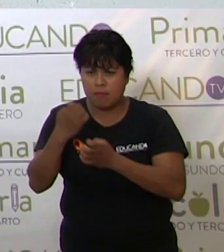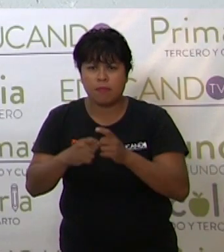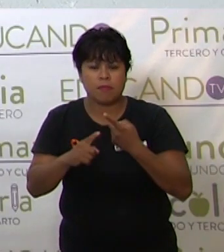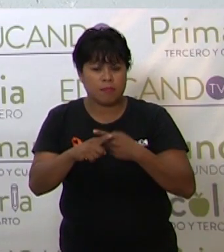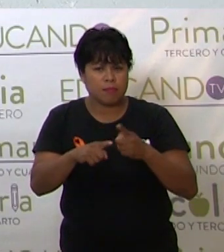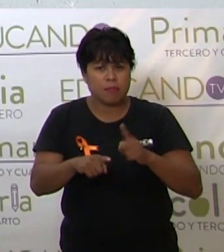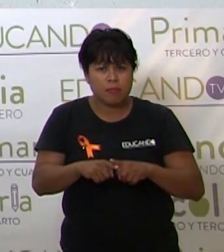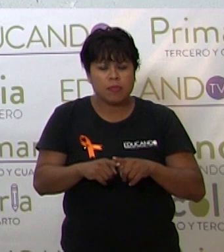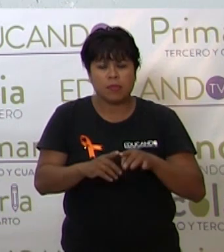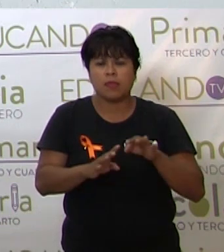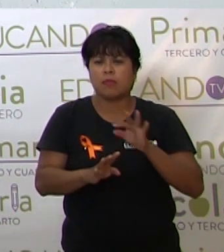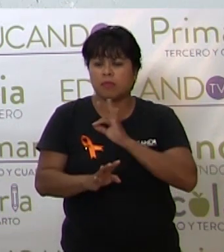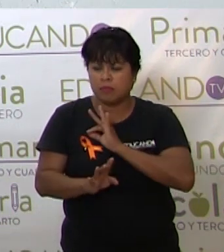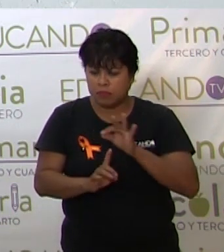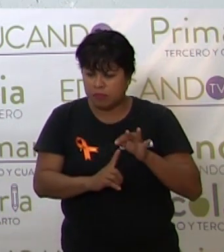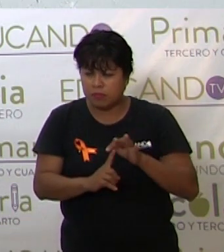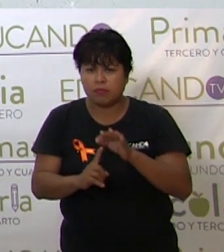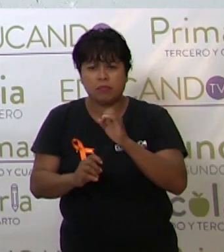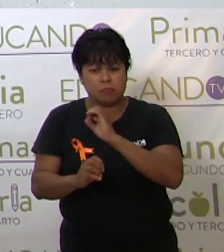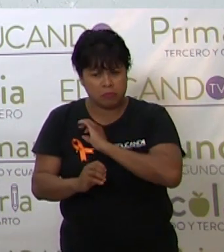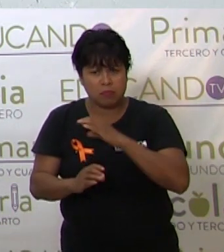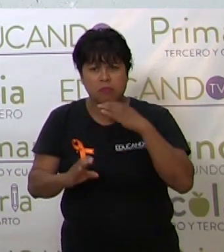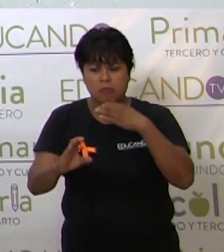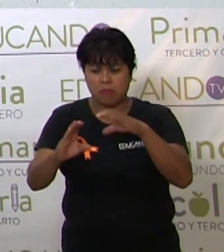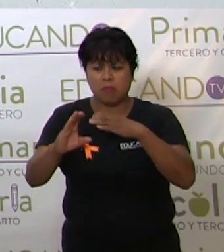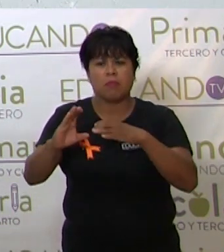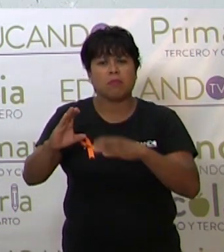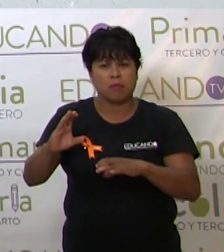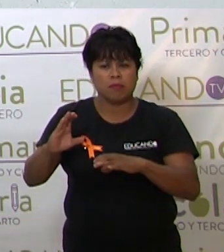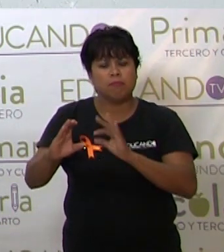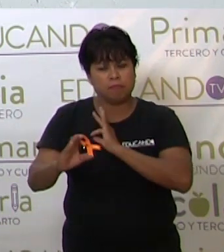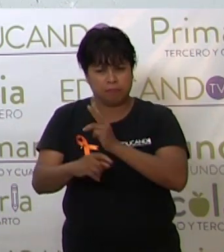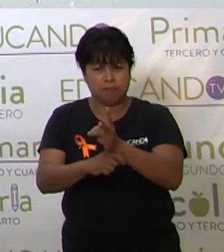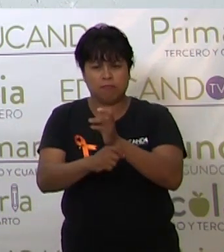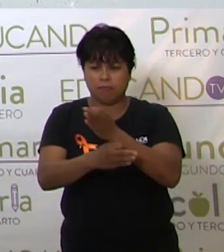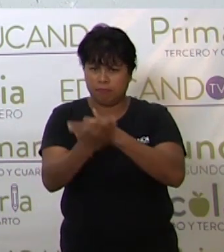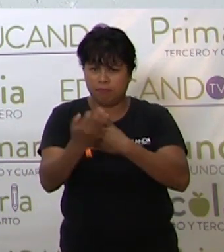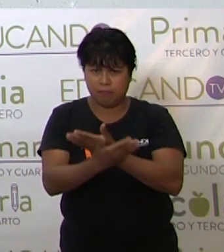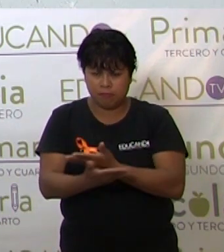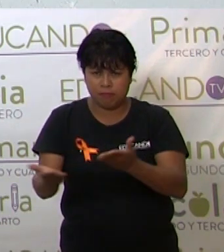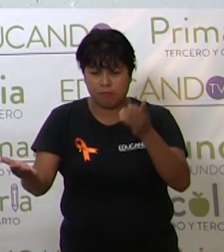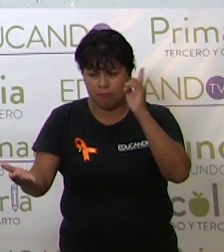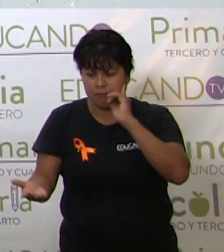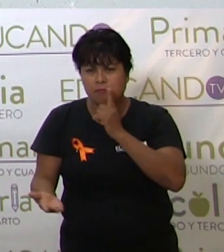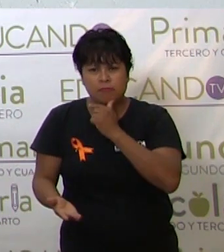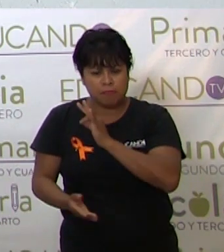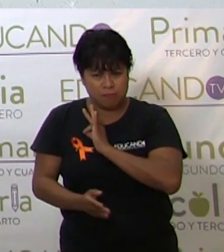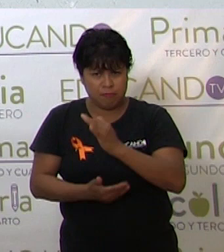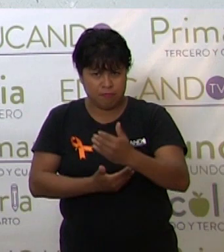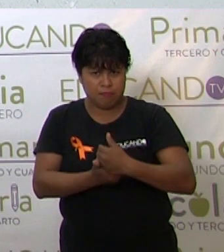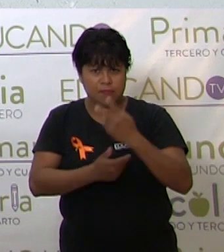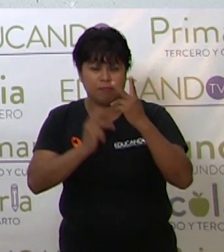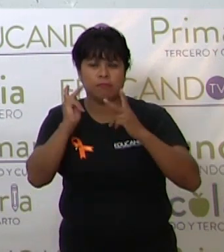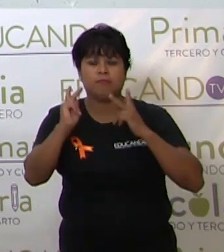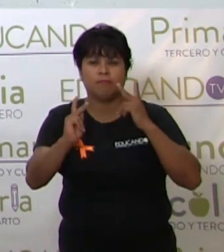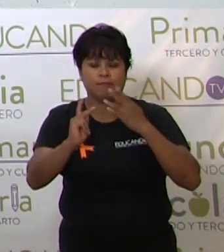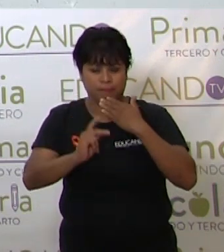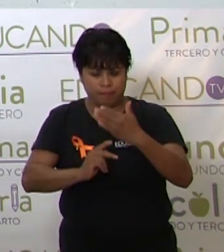didácticas y dejar algún tipo de comentario. Así que los invito a todos y a todas para que nos visiten. Pues bien,